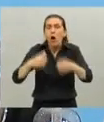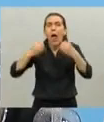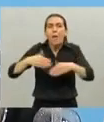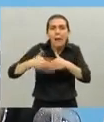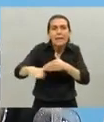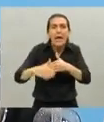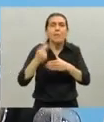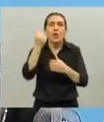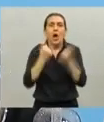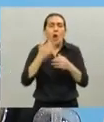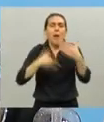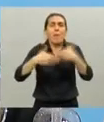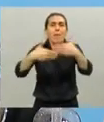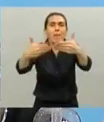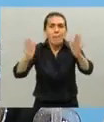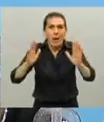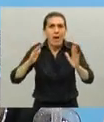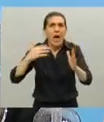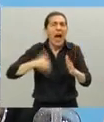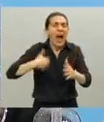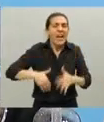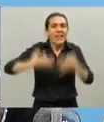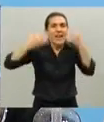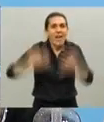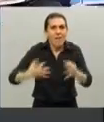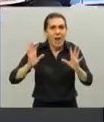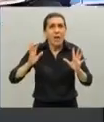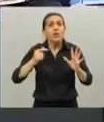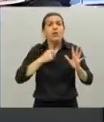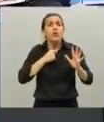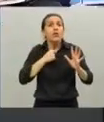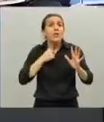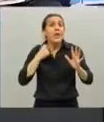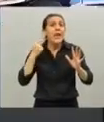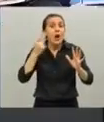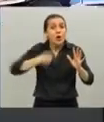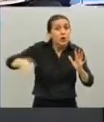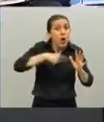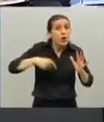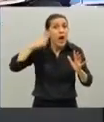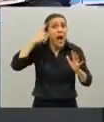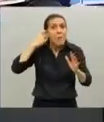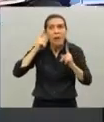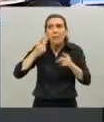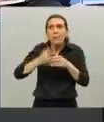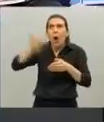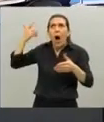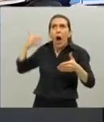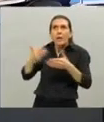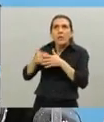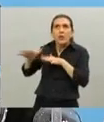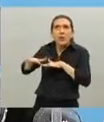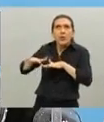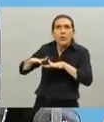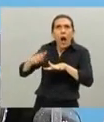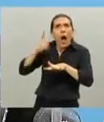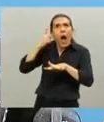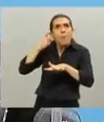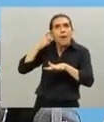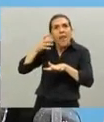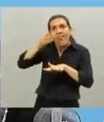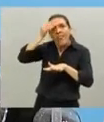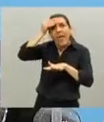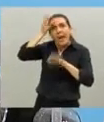y vamos a poner a la Argentina de pie y lo que yo quisiera es que aprendamos lo que nos pasó porque